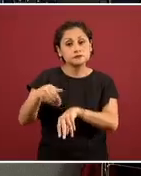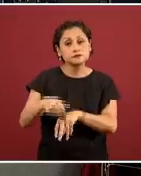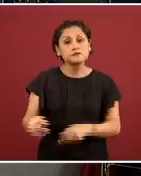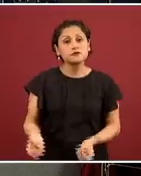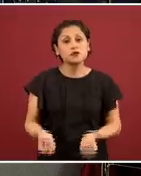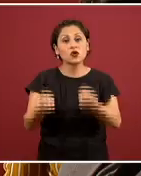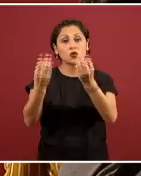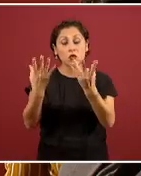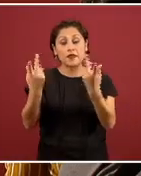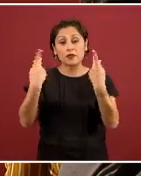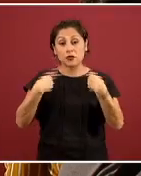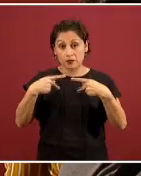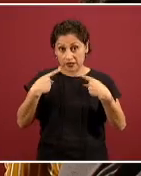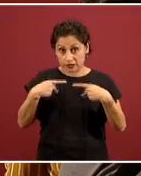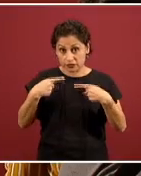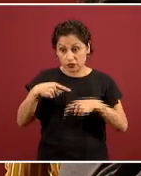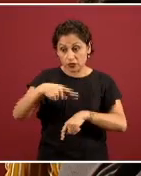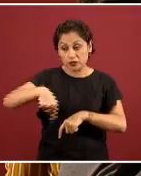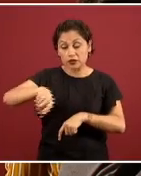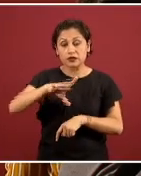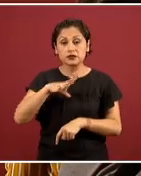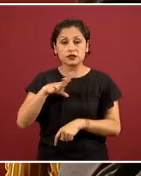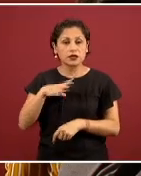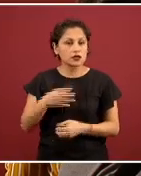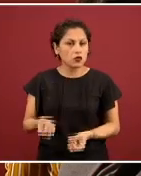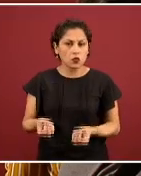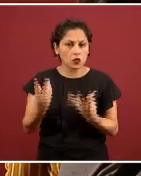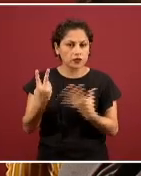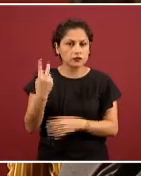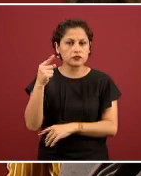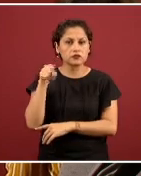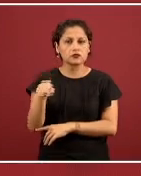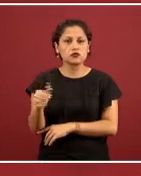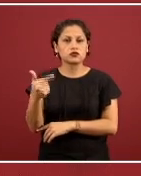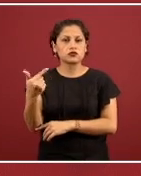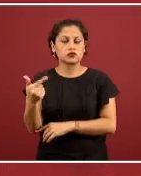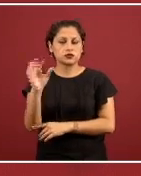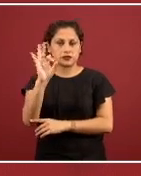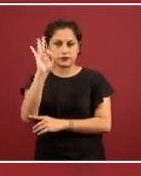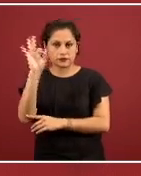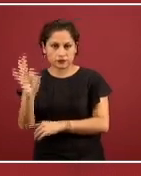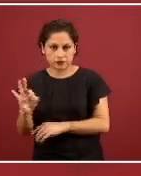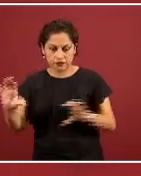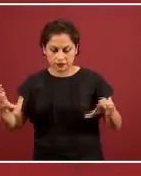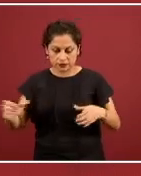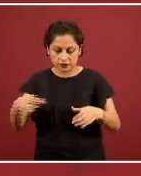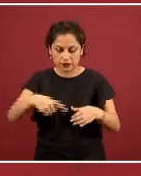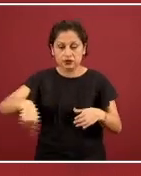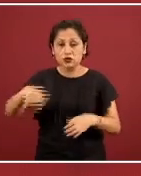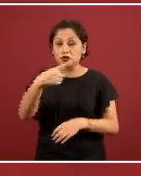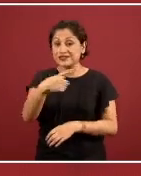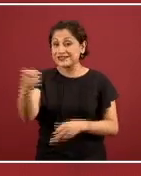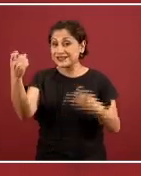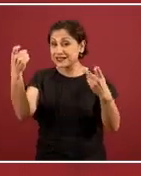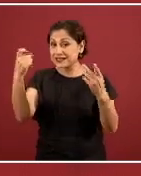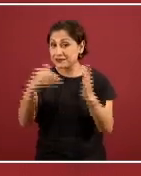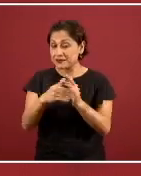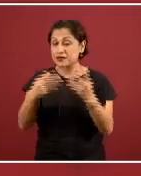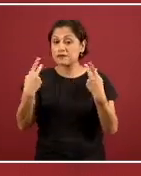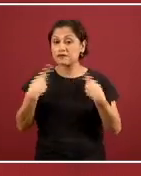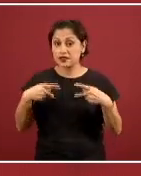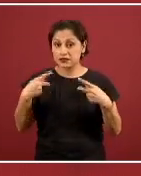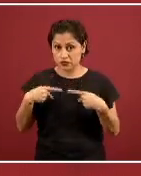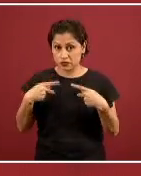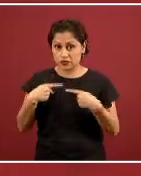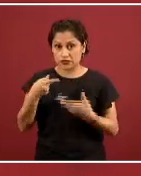mayoría de casos que hemos tenido hasta el momento son 2.7 por 100 mil habitantes. Esa la tasa de incidencia acumulada. La